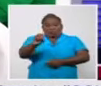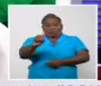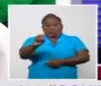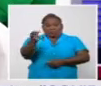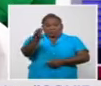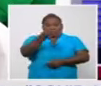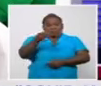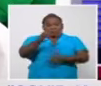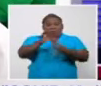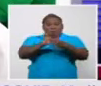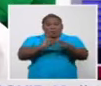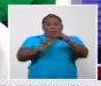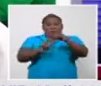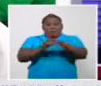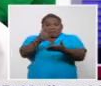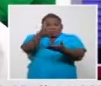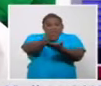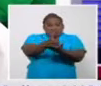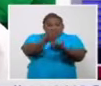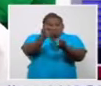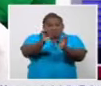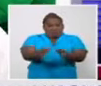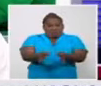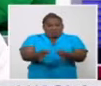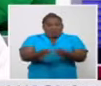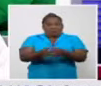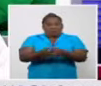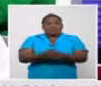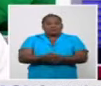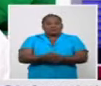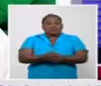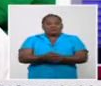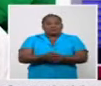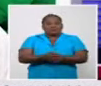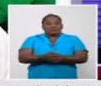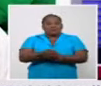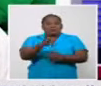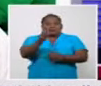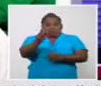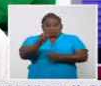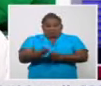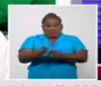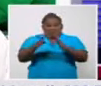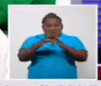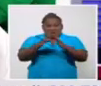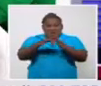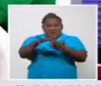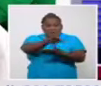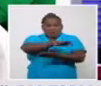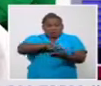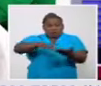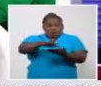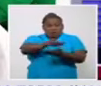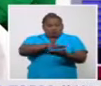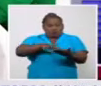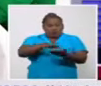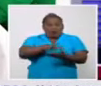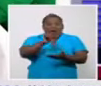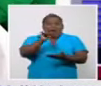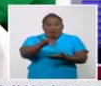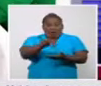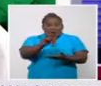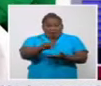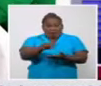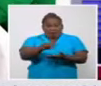Guantánamo, en esta provincia, que residía en una zona con donde se han detectado un grupo de